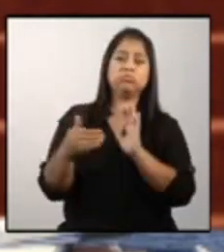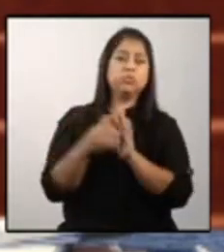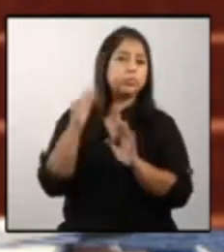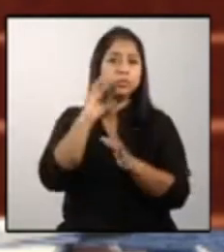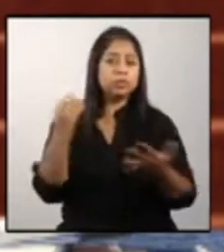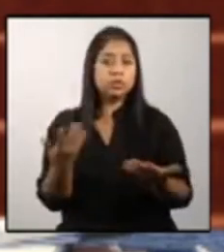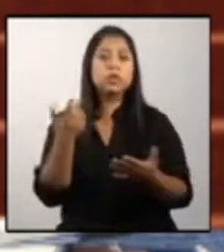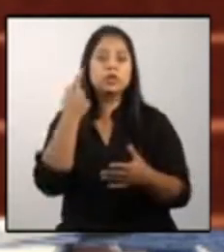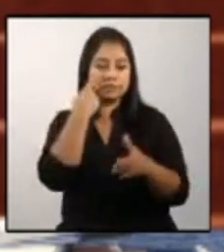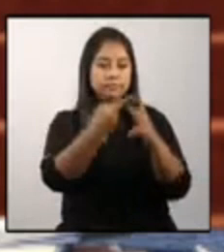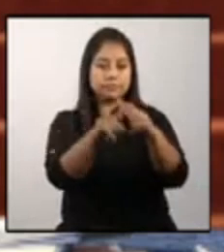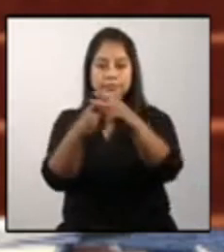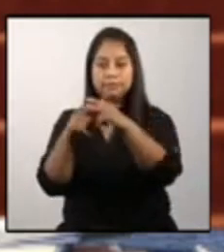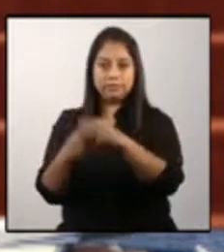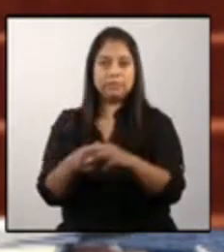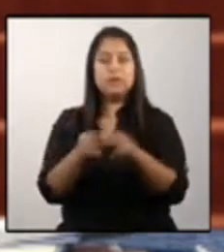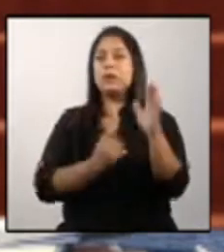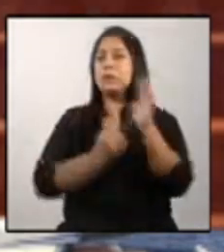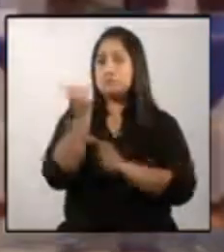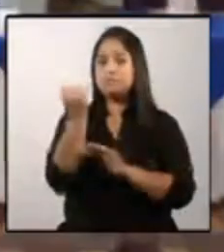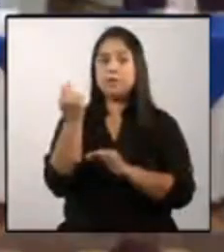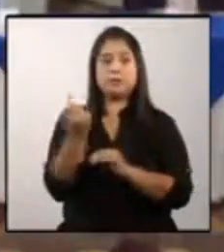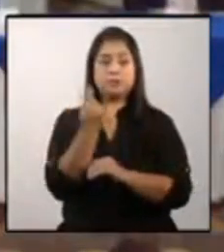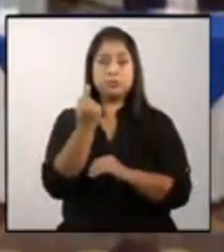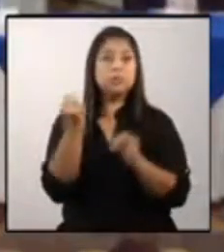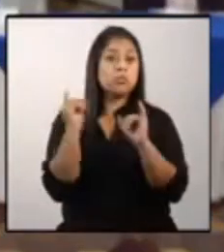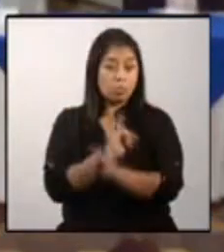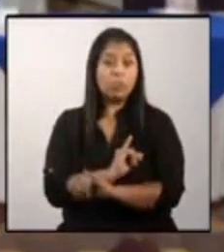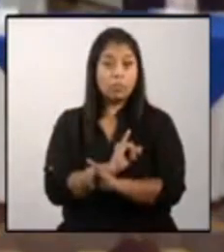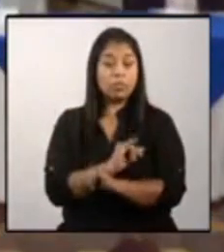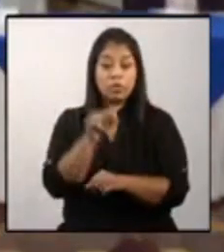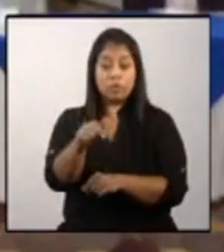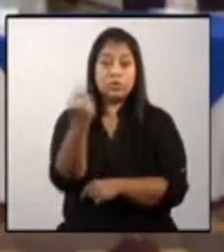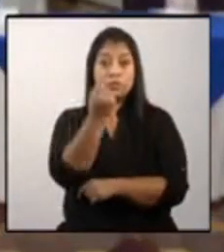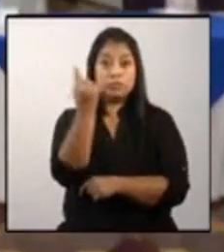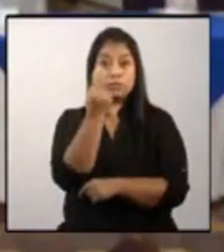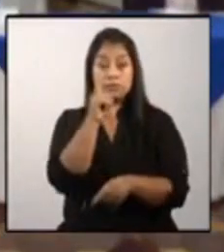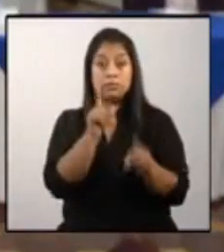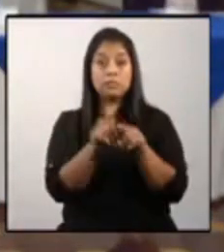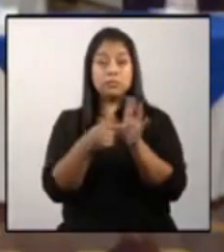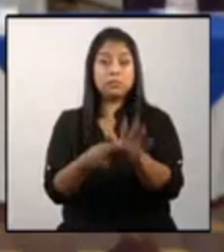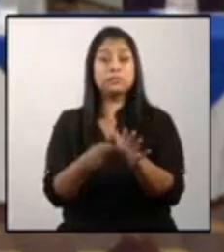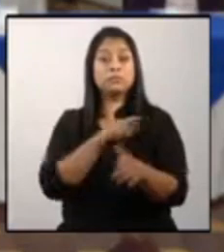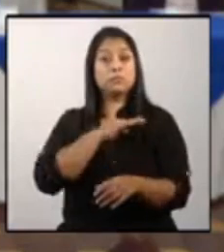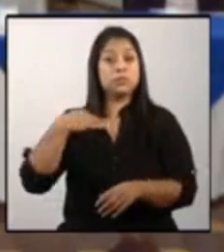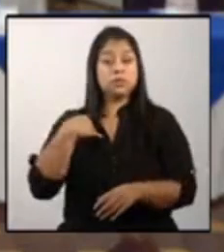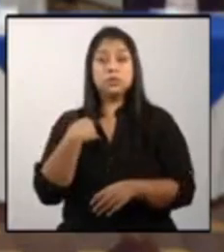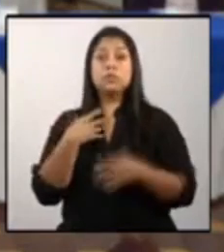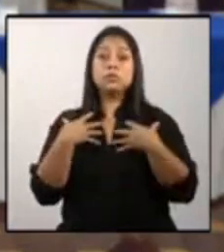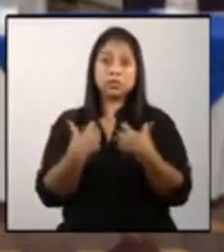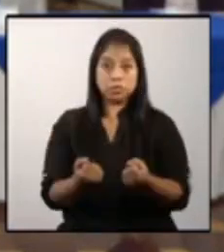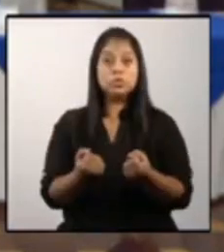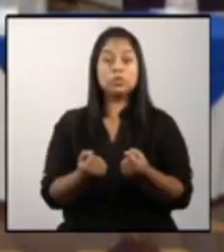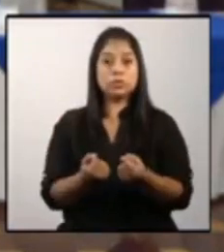males se llama desnutrición por eso es importantísimo que el Ministerio de Salud